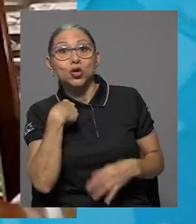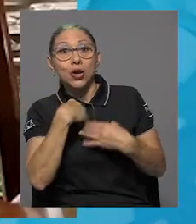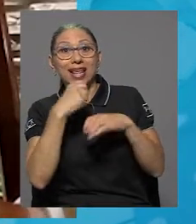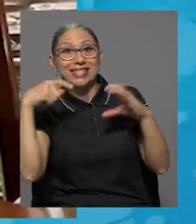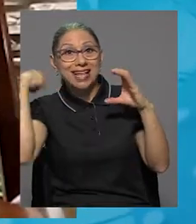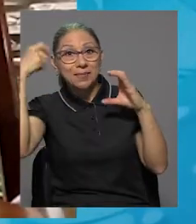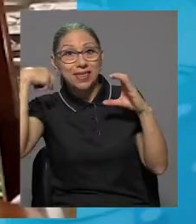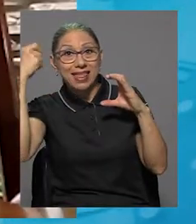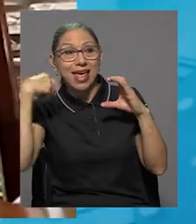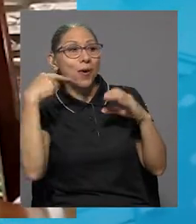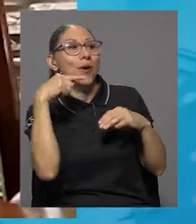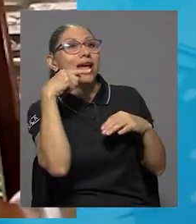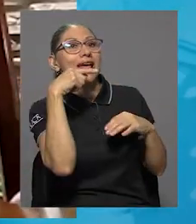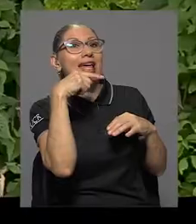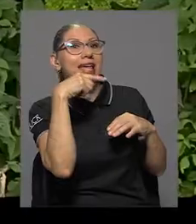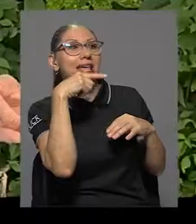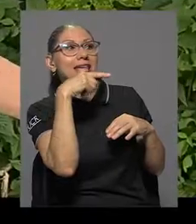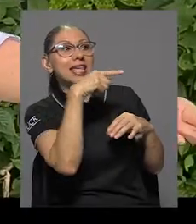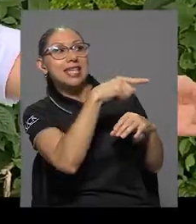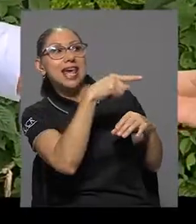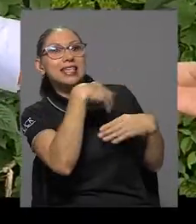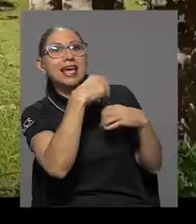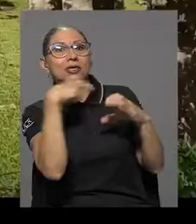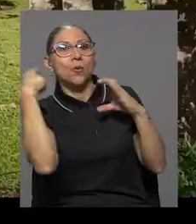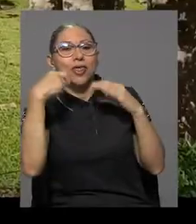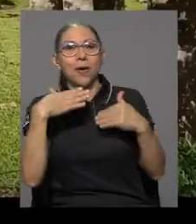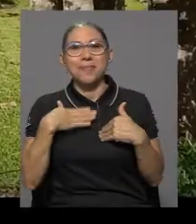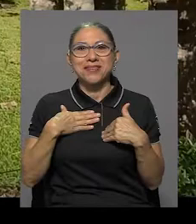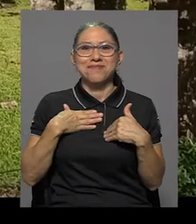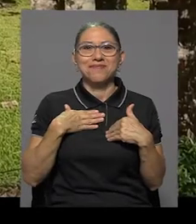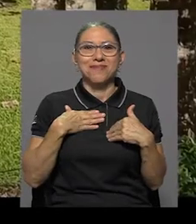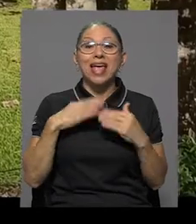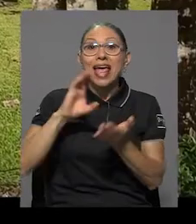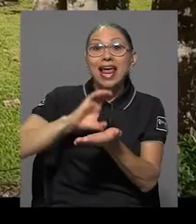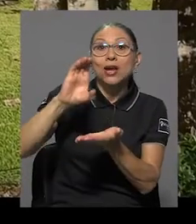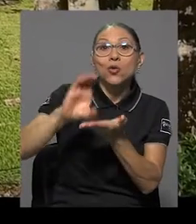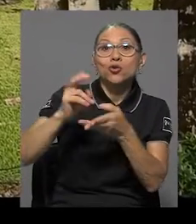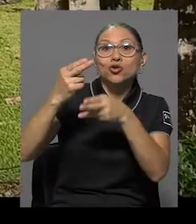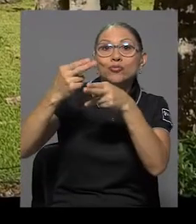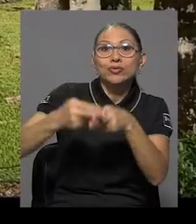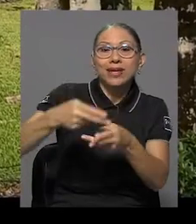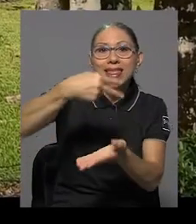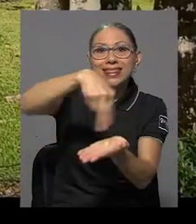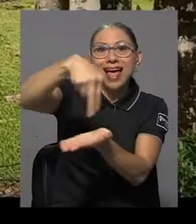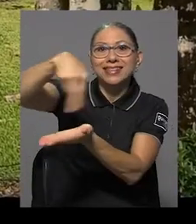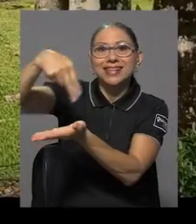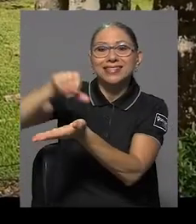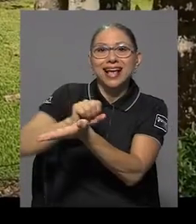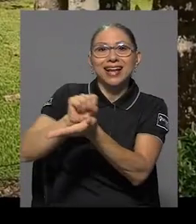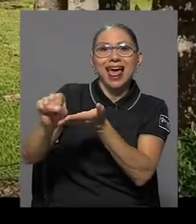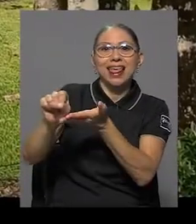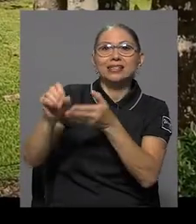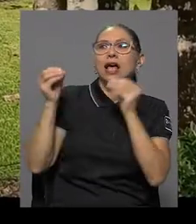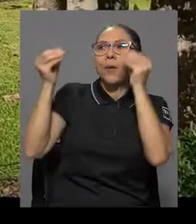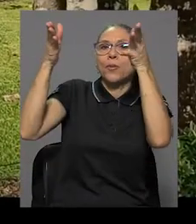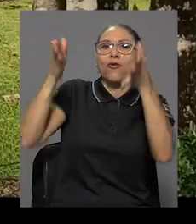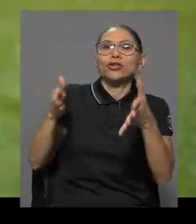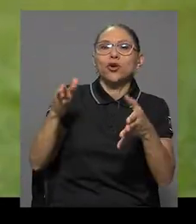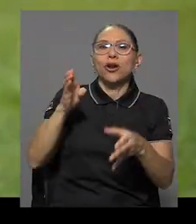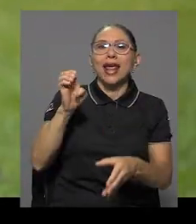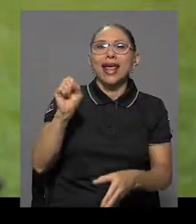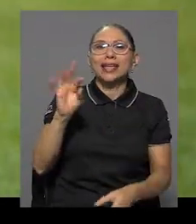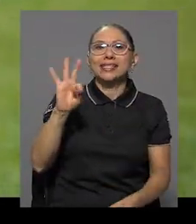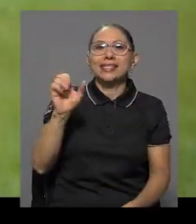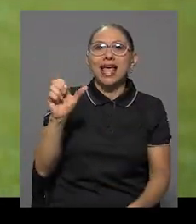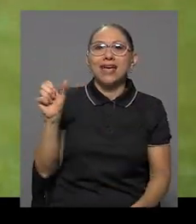otra compañera, yo le hice el video y ella me lo hizo a mí. El curso Danza Sagradas fue facilitado por el profesor